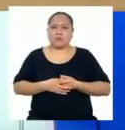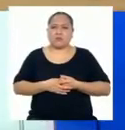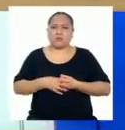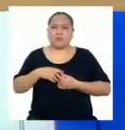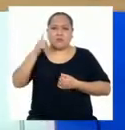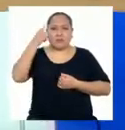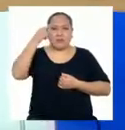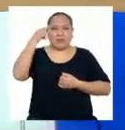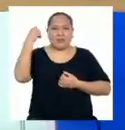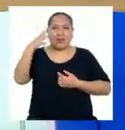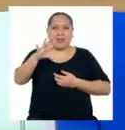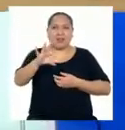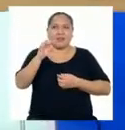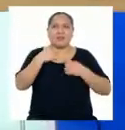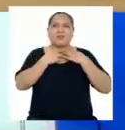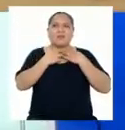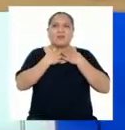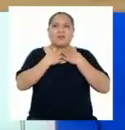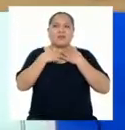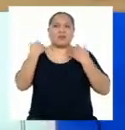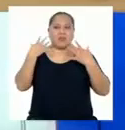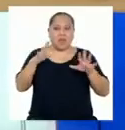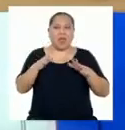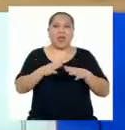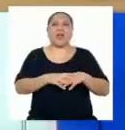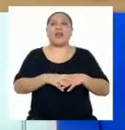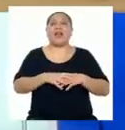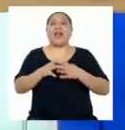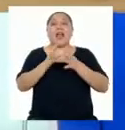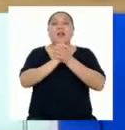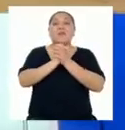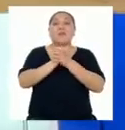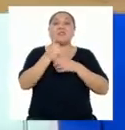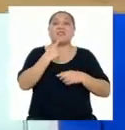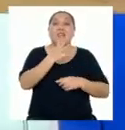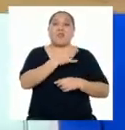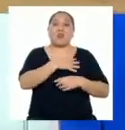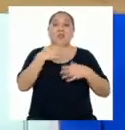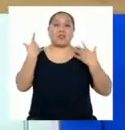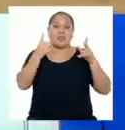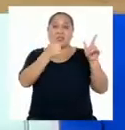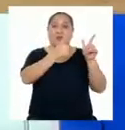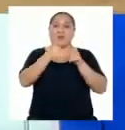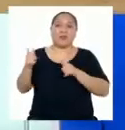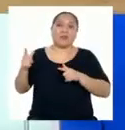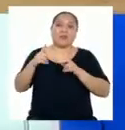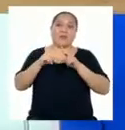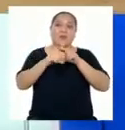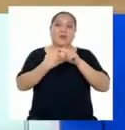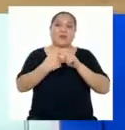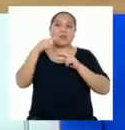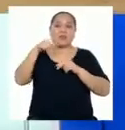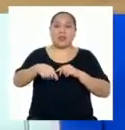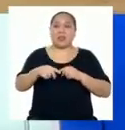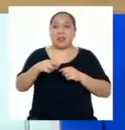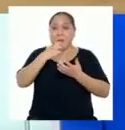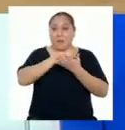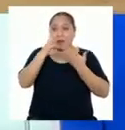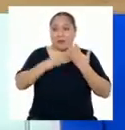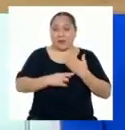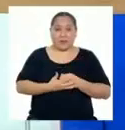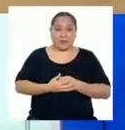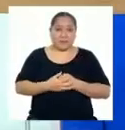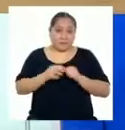Creo que la encontré. Ahora sí, amigos y amigas de cuarto de secundaria, estamos listos para empezar nuestro programa.